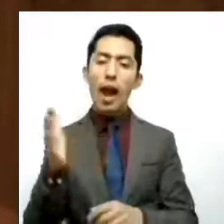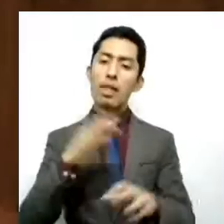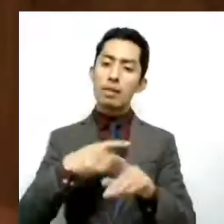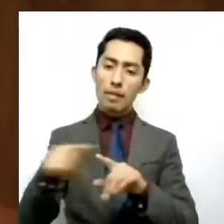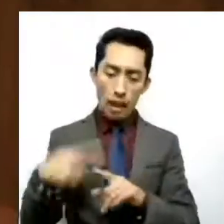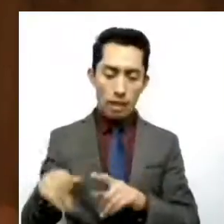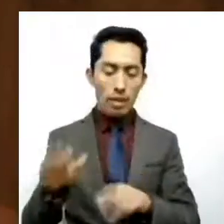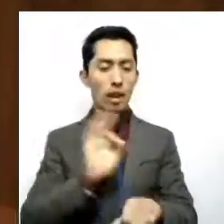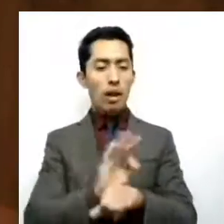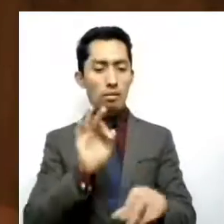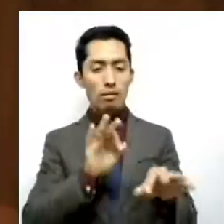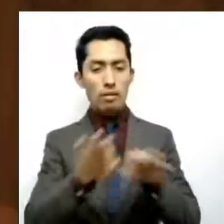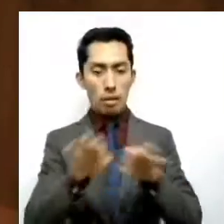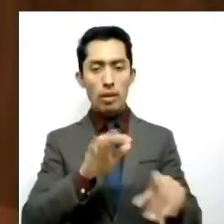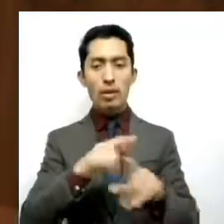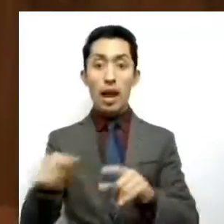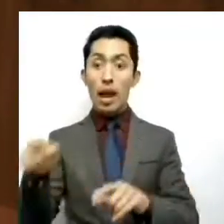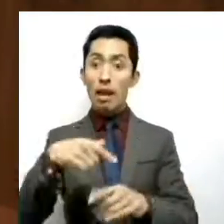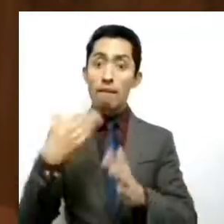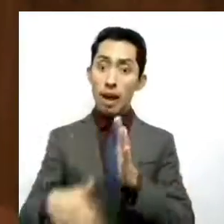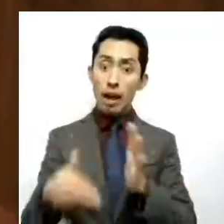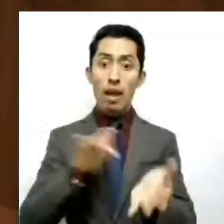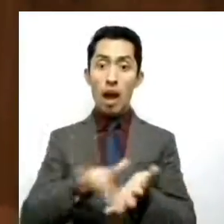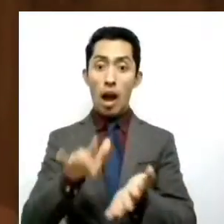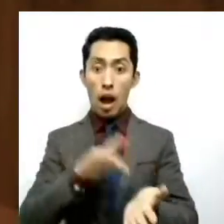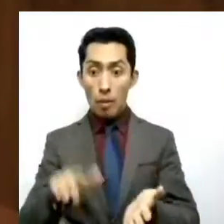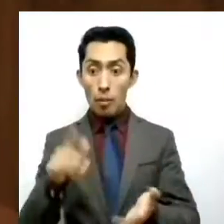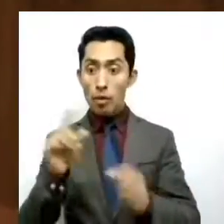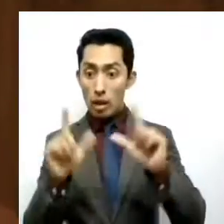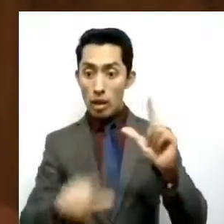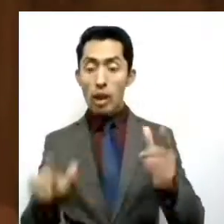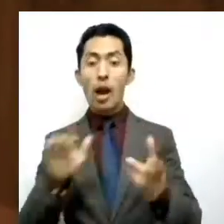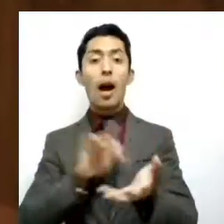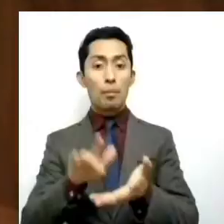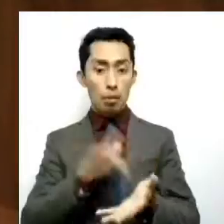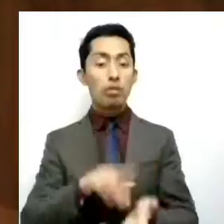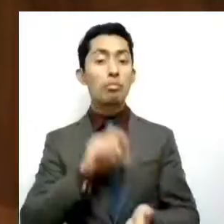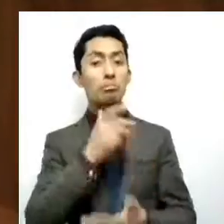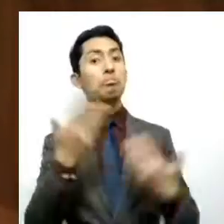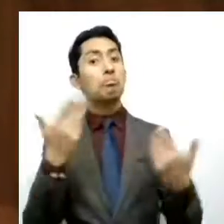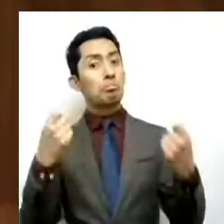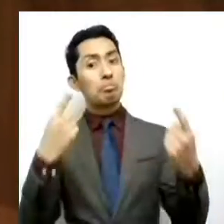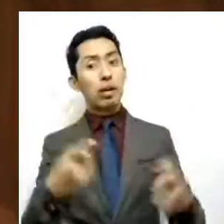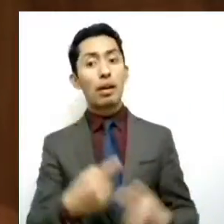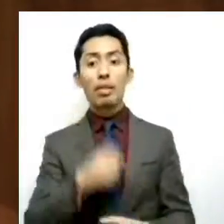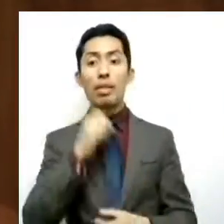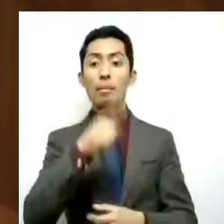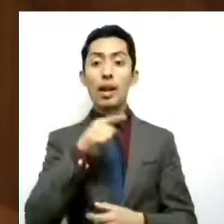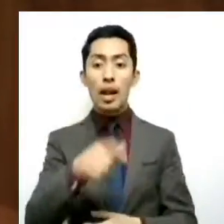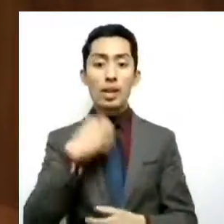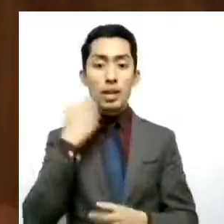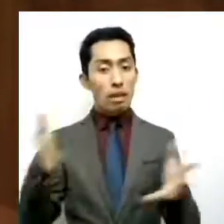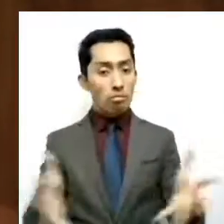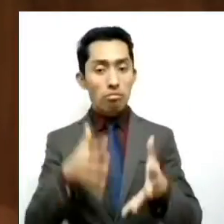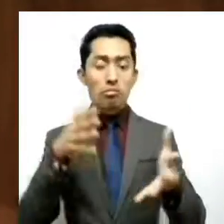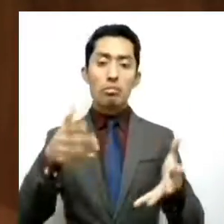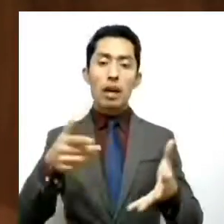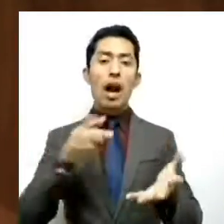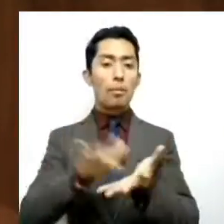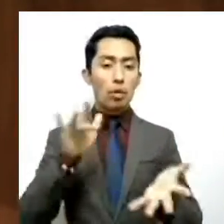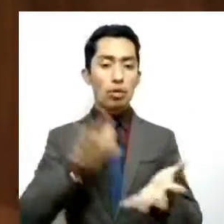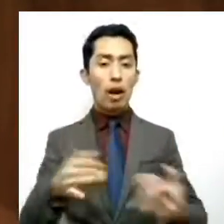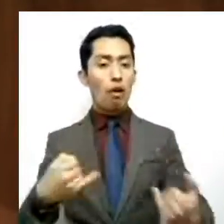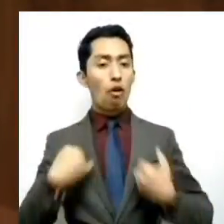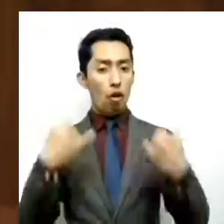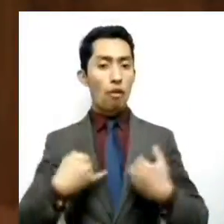clases más necesitadas en nuestro país y al mismo tiempo impulsó a la juventud mexicana a